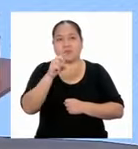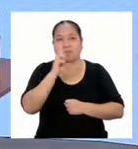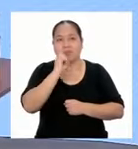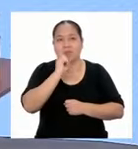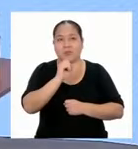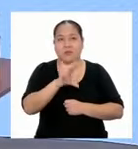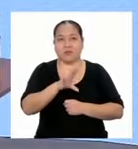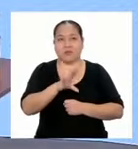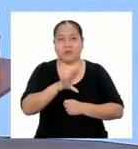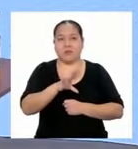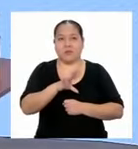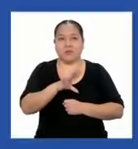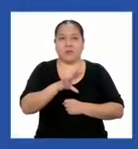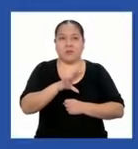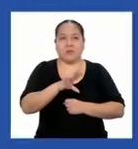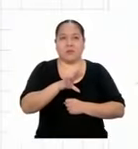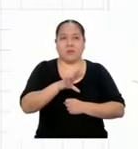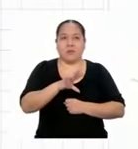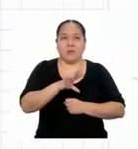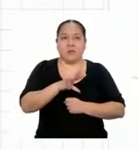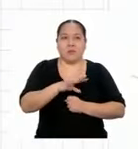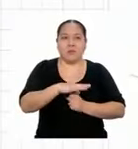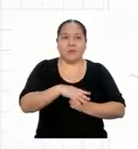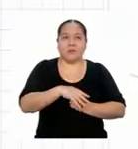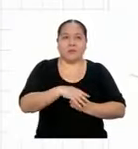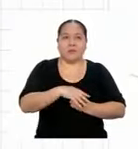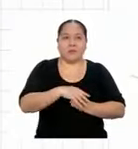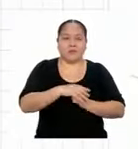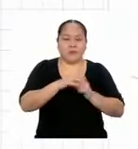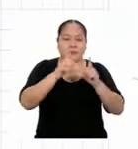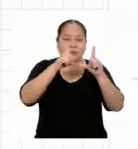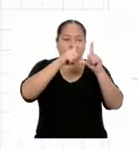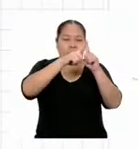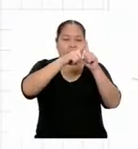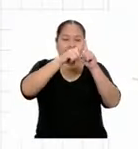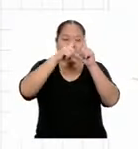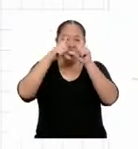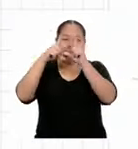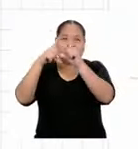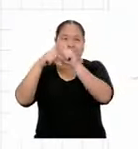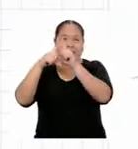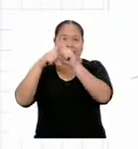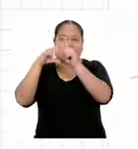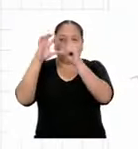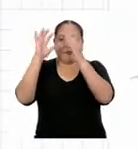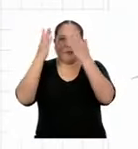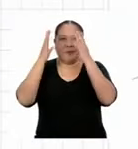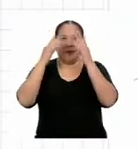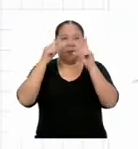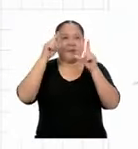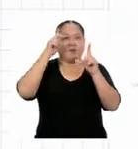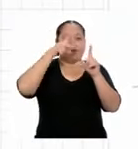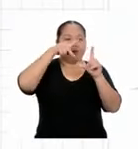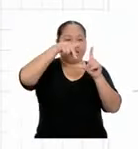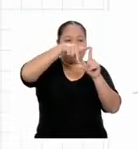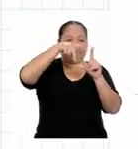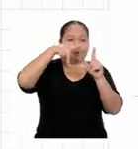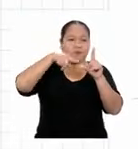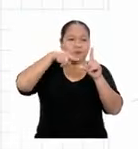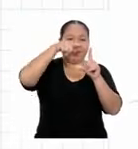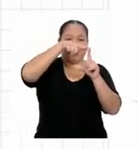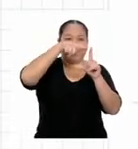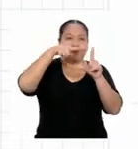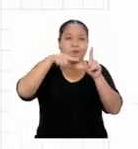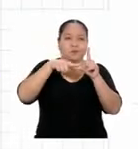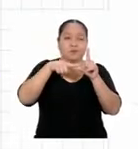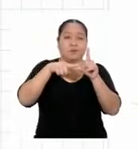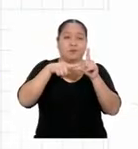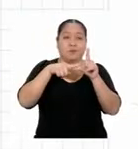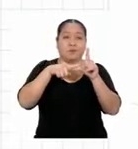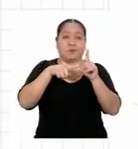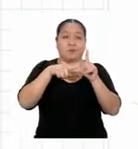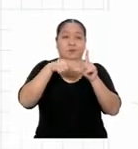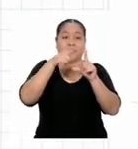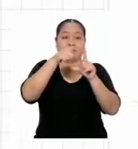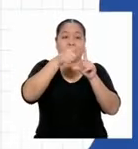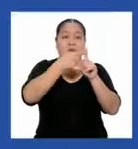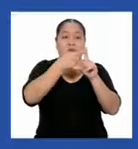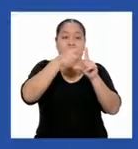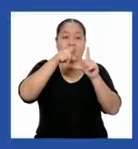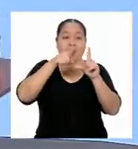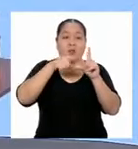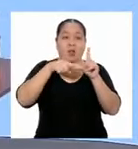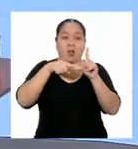dice que... Dos triángulos son semejantes cuando dos de sus ángulos son congruentes, ¿cierto?